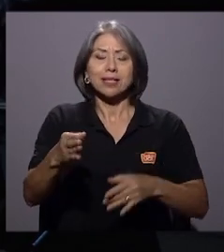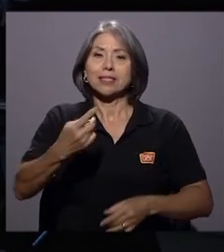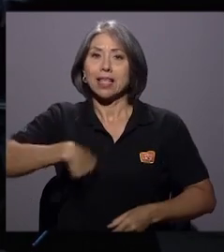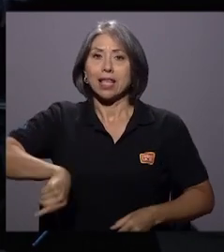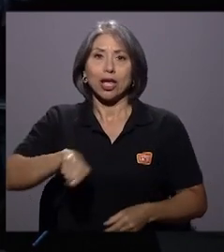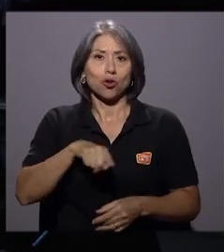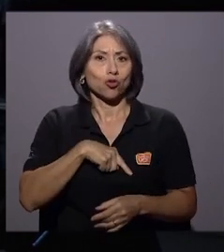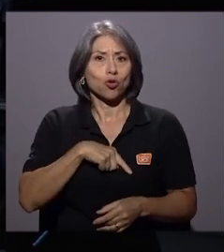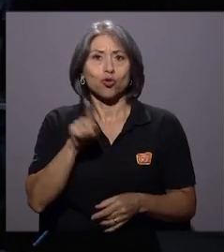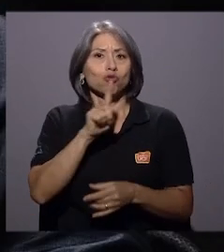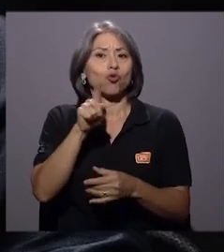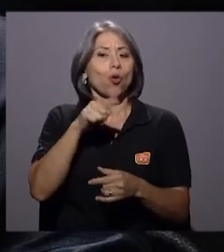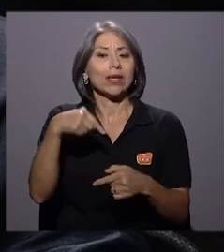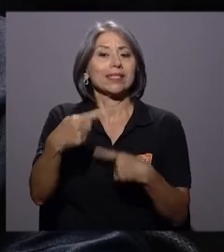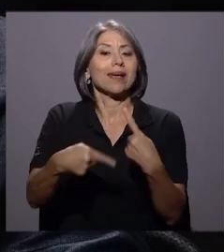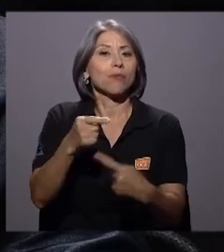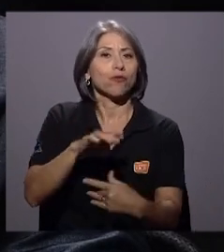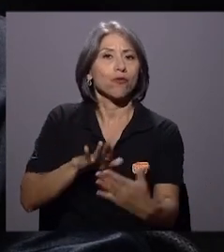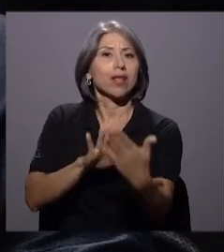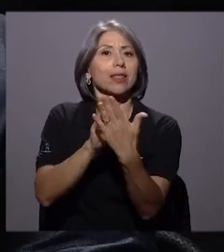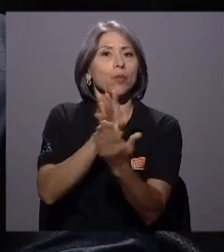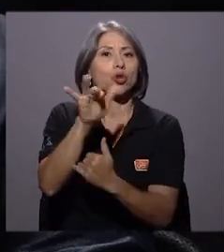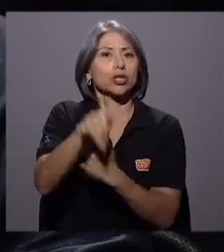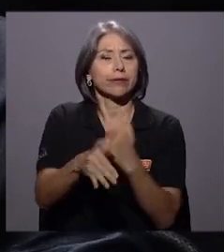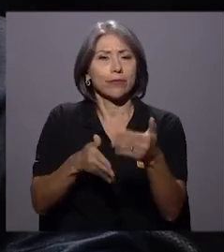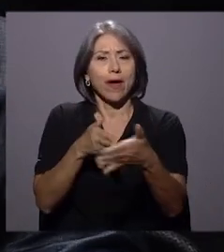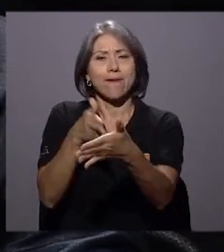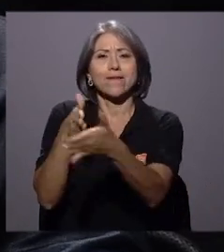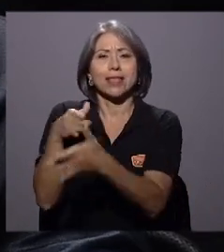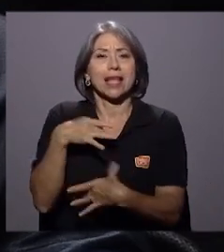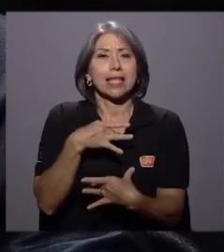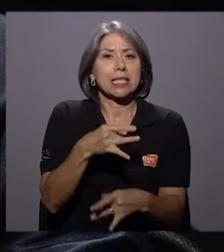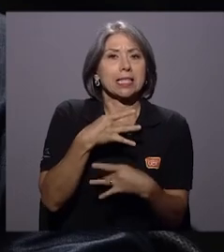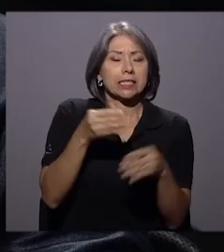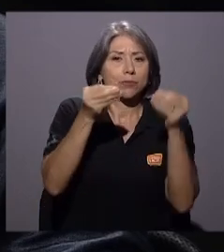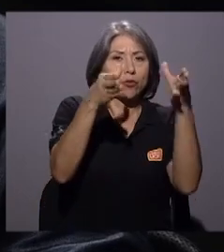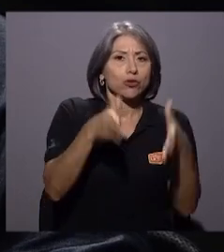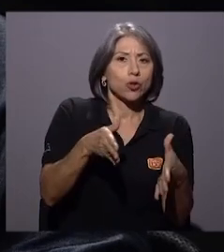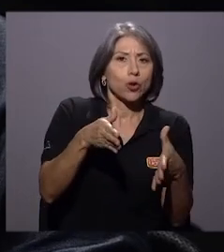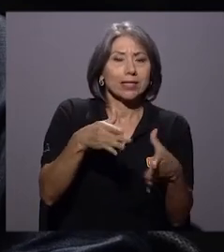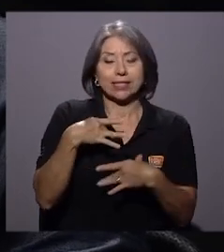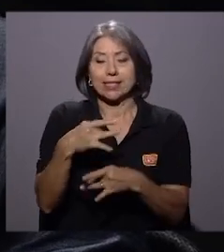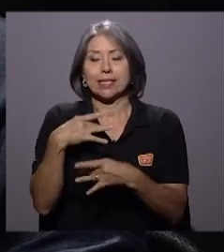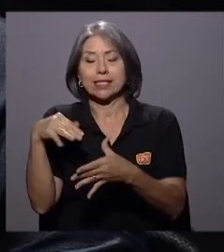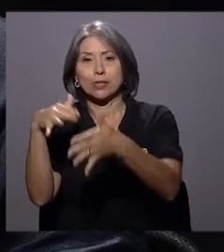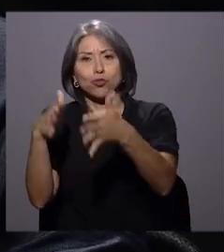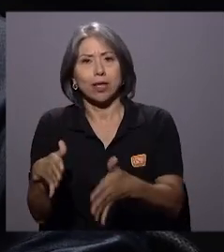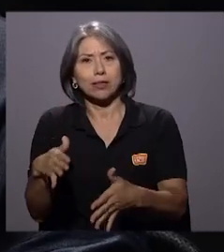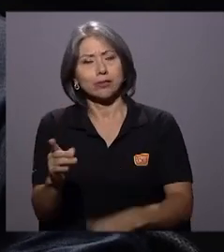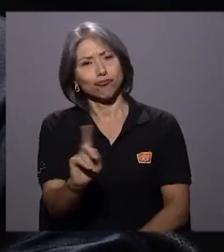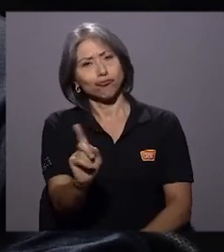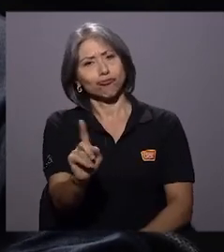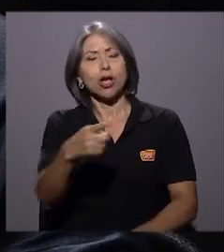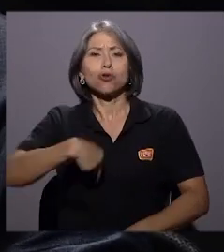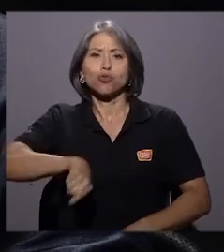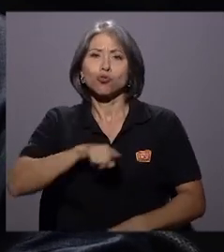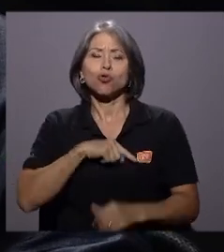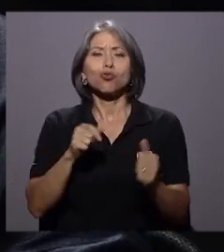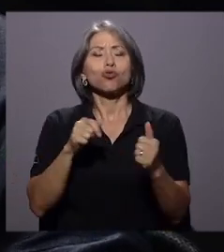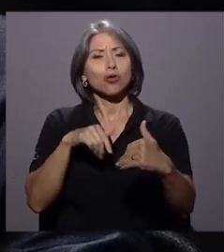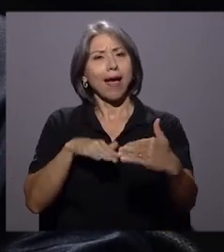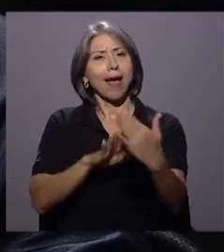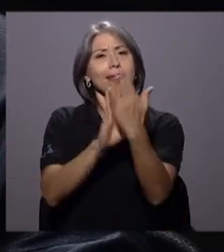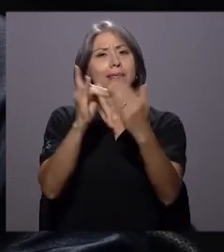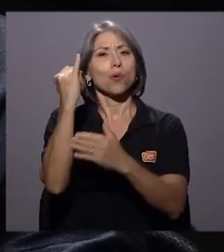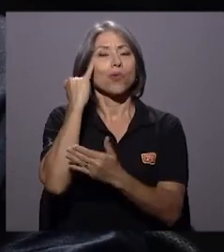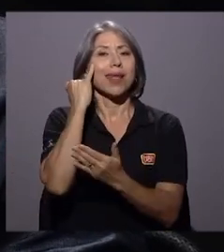a un proyecto que iba a afectar los intereses de los profesores, de los estudiantes, sino que nos encontrábamos ante una iniciativa de ley que